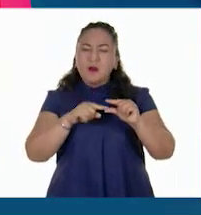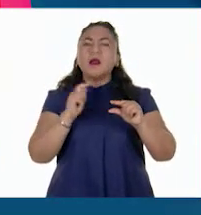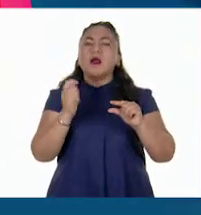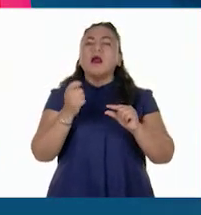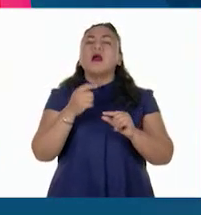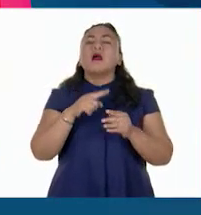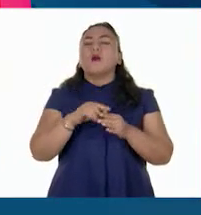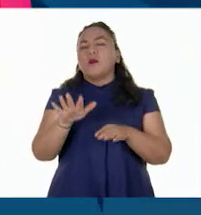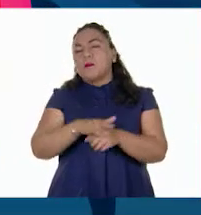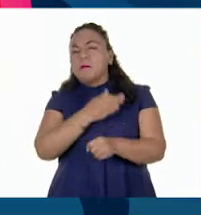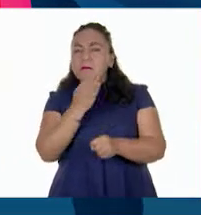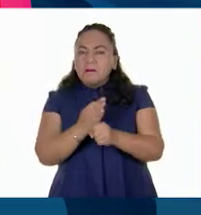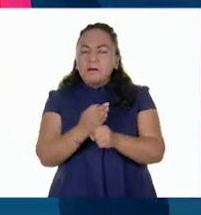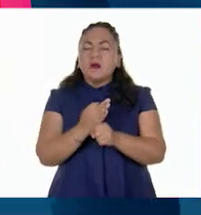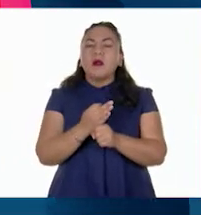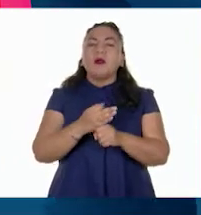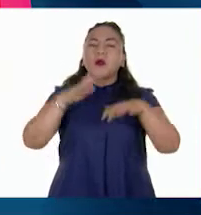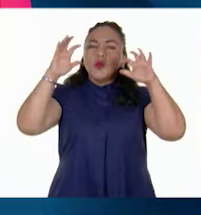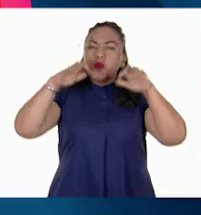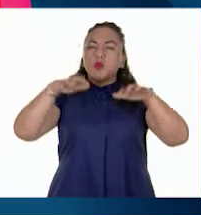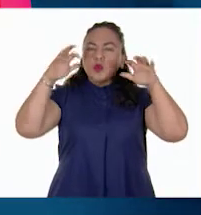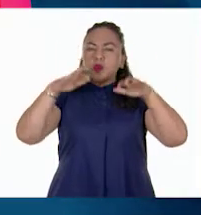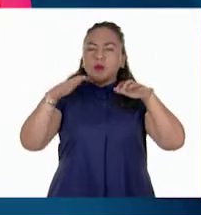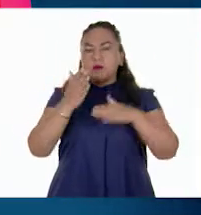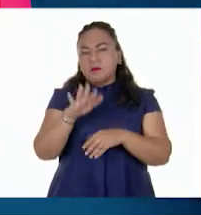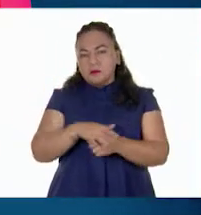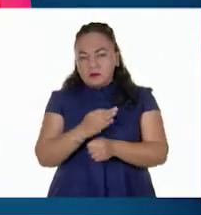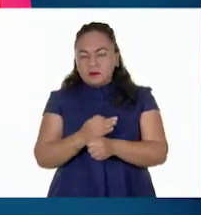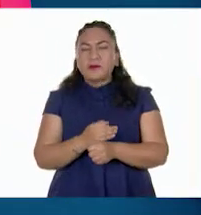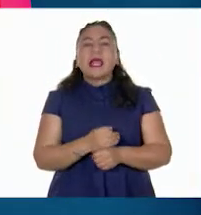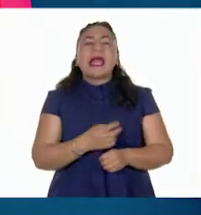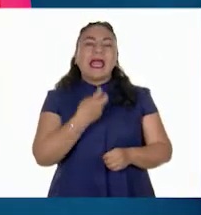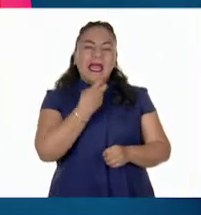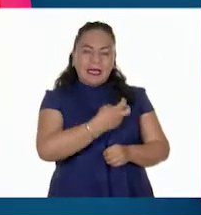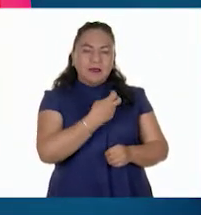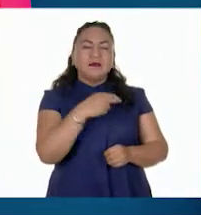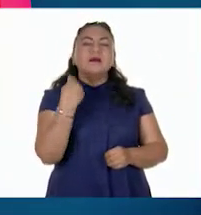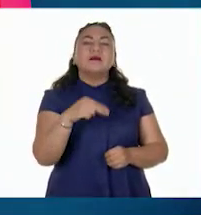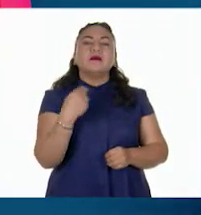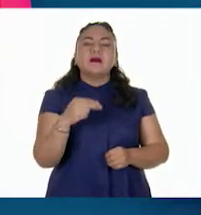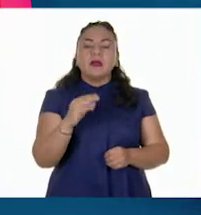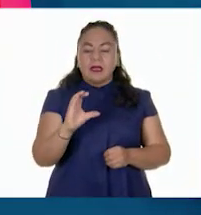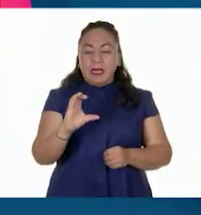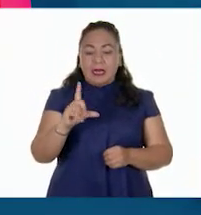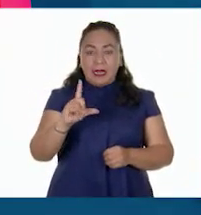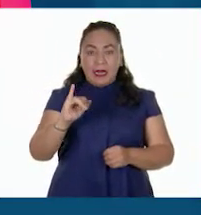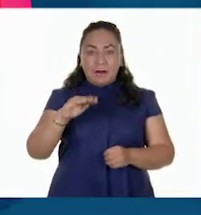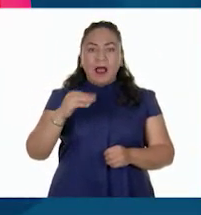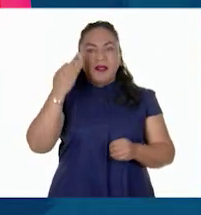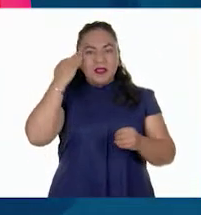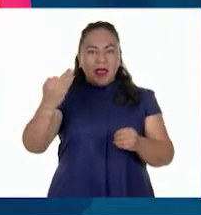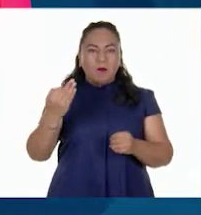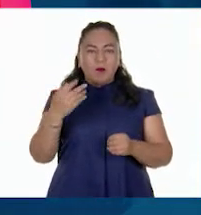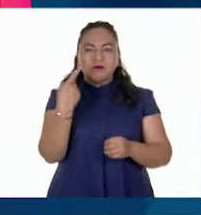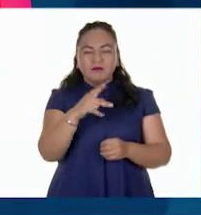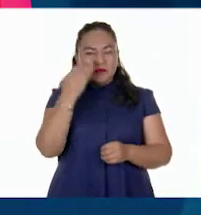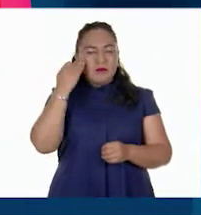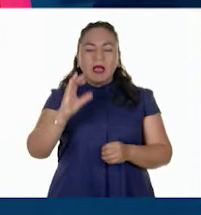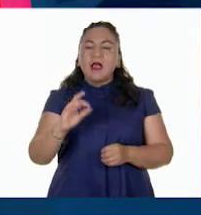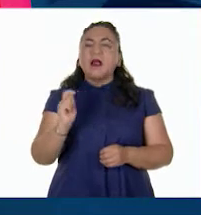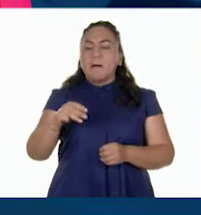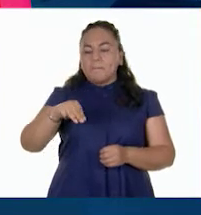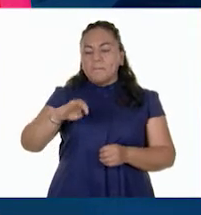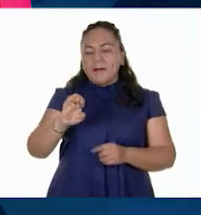con lluvias en invierno. Así es. También conocido como clima mediterráneo. Se caracteriza por